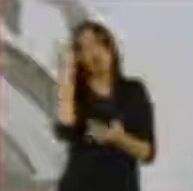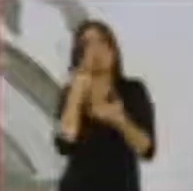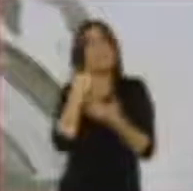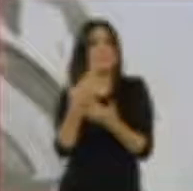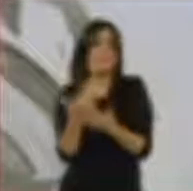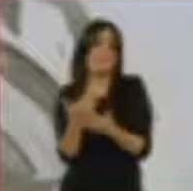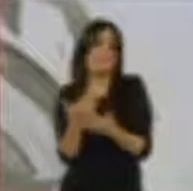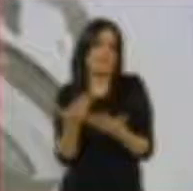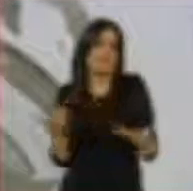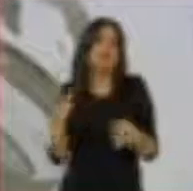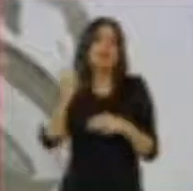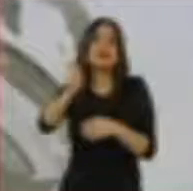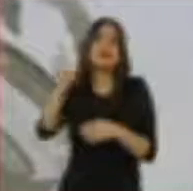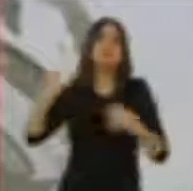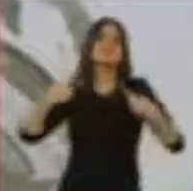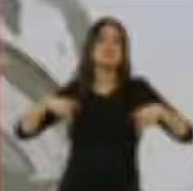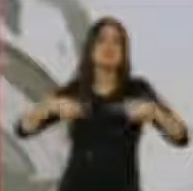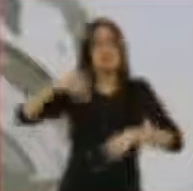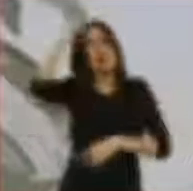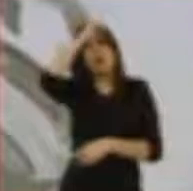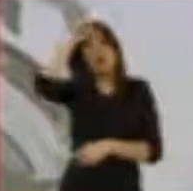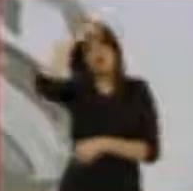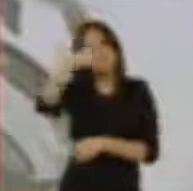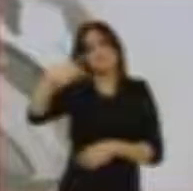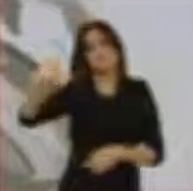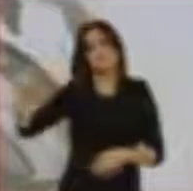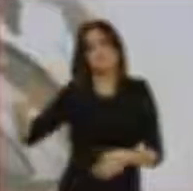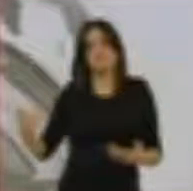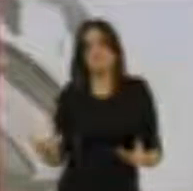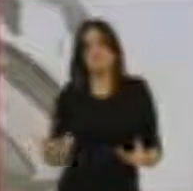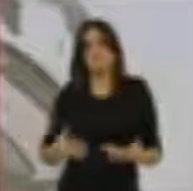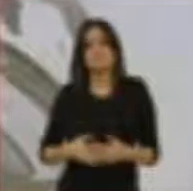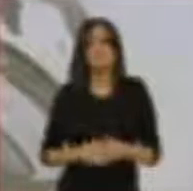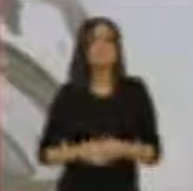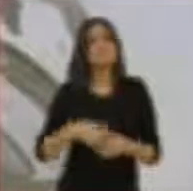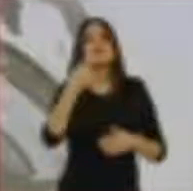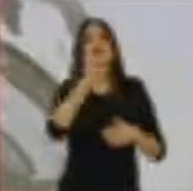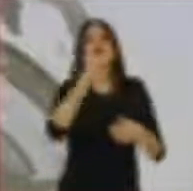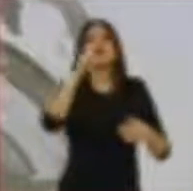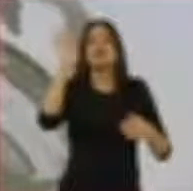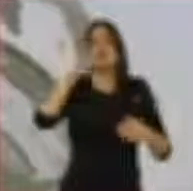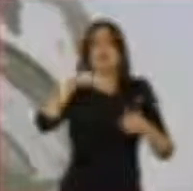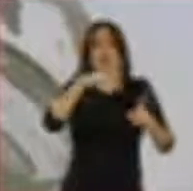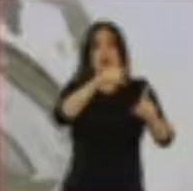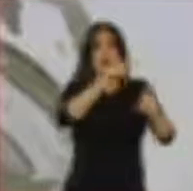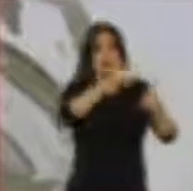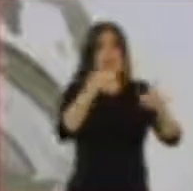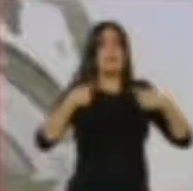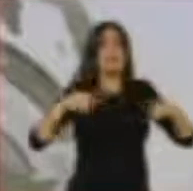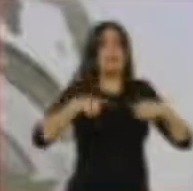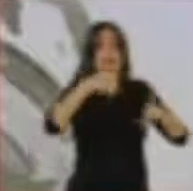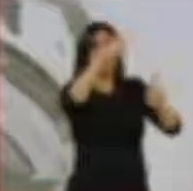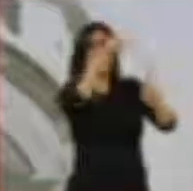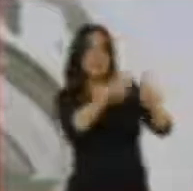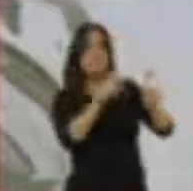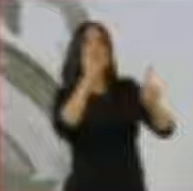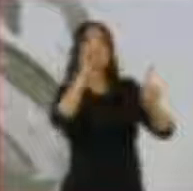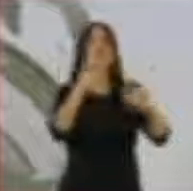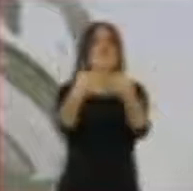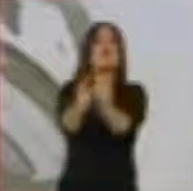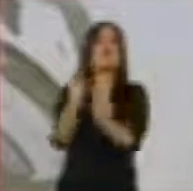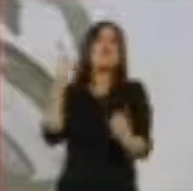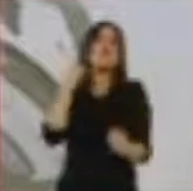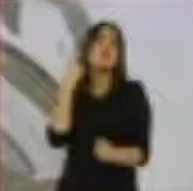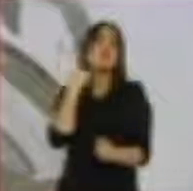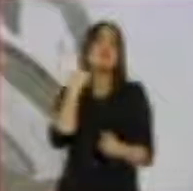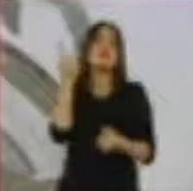va la votación porque si estás de alguna manera calificando al partido o calificando a la persona quien se está